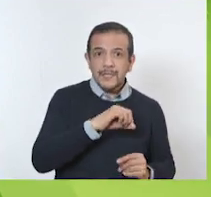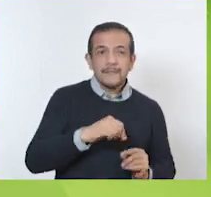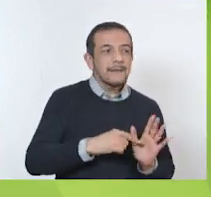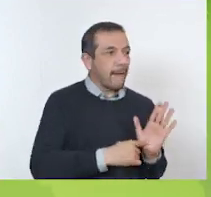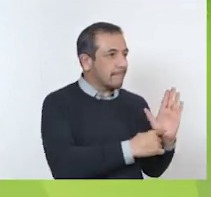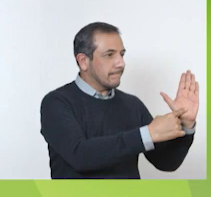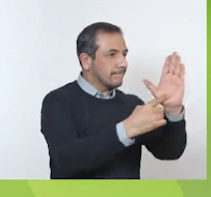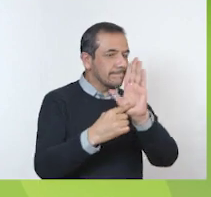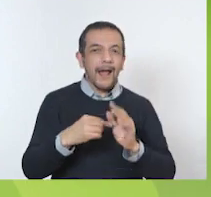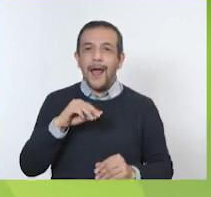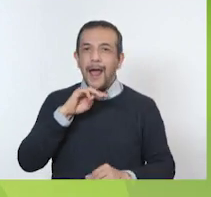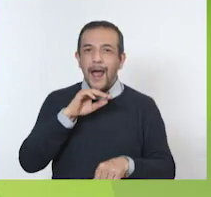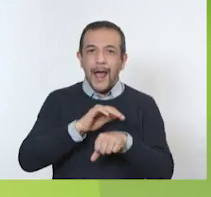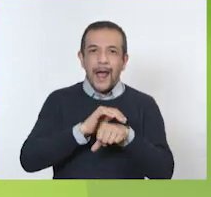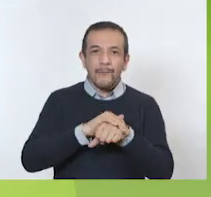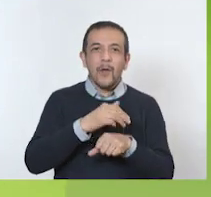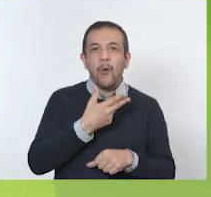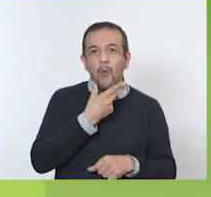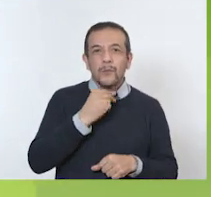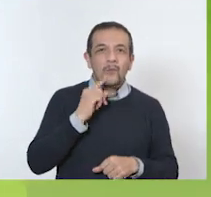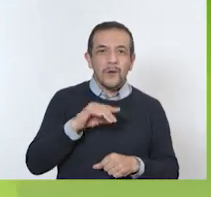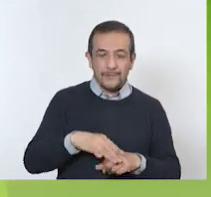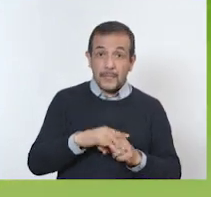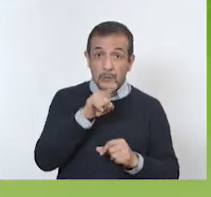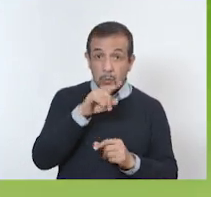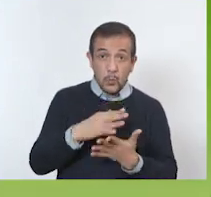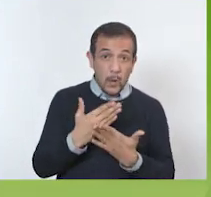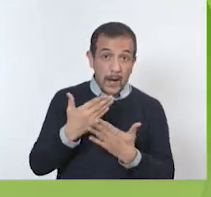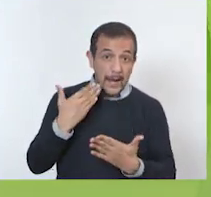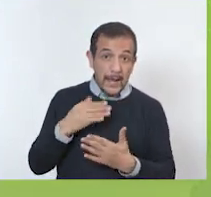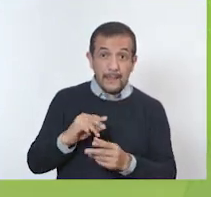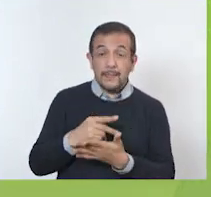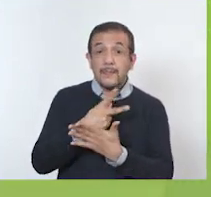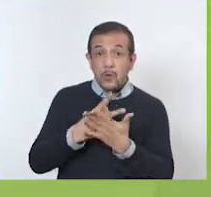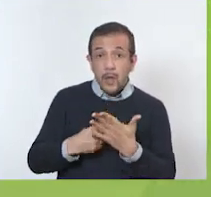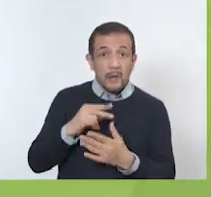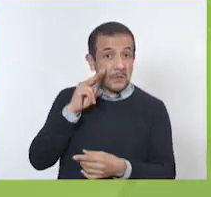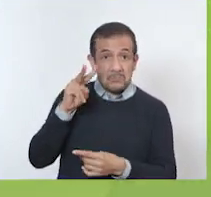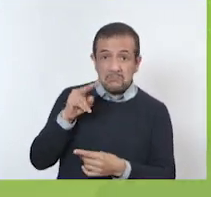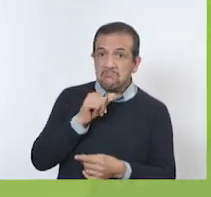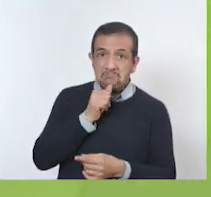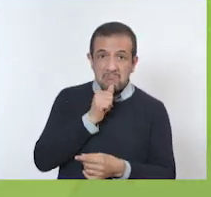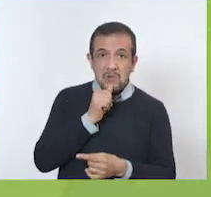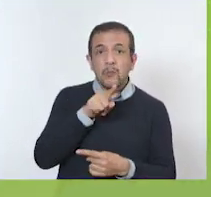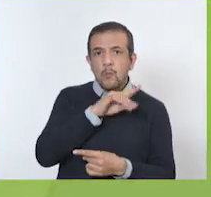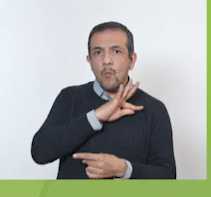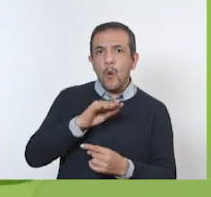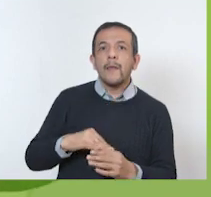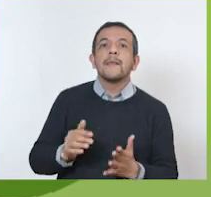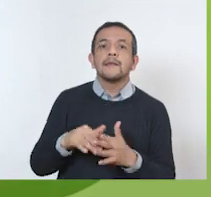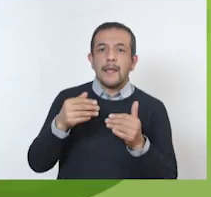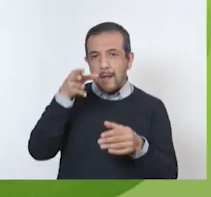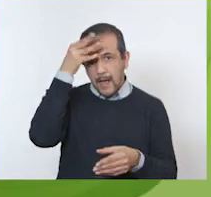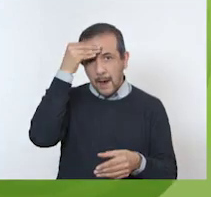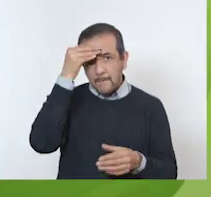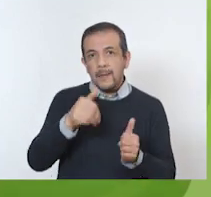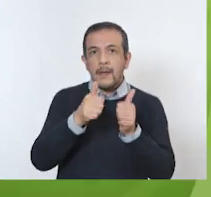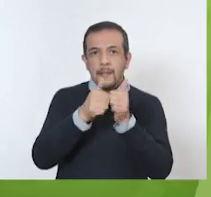después a sus amigos y amigas. Si te perdiste de algún programa anterior, puedes verlos en la página de Aprende en Casa.